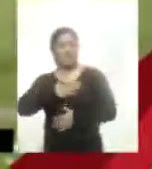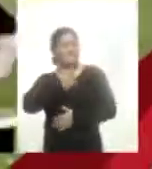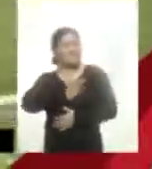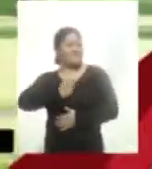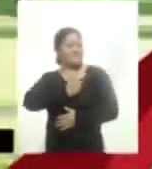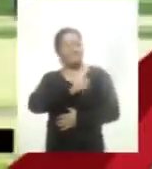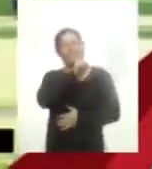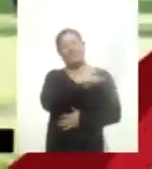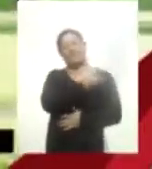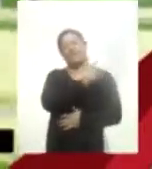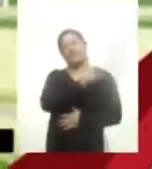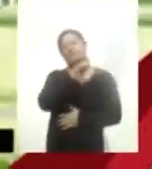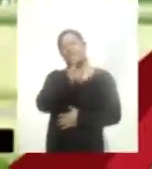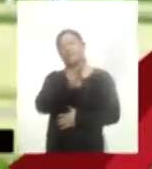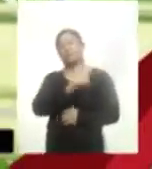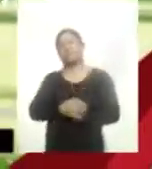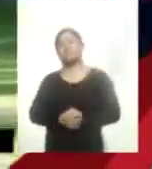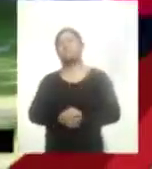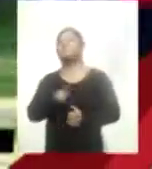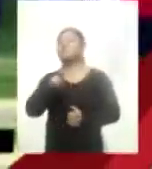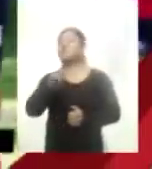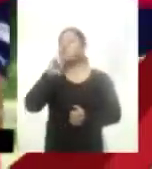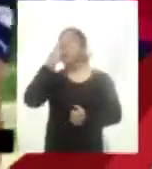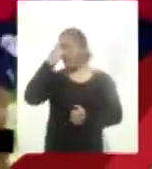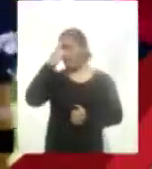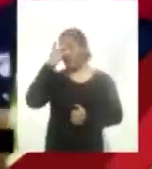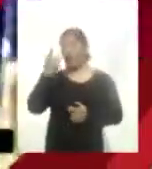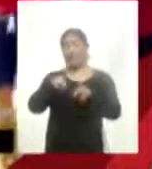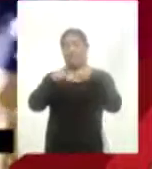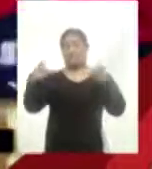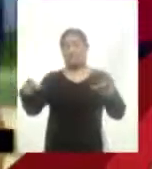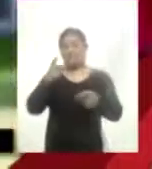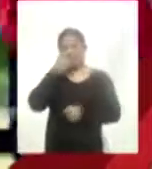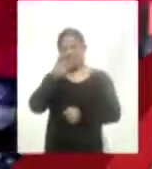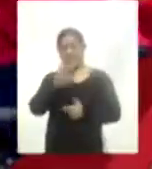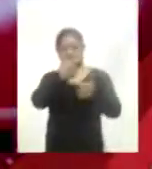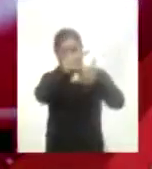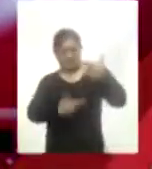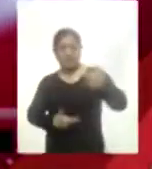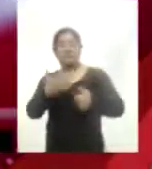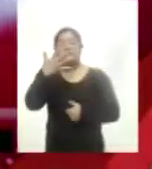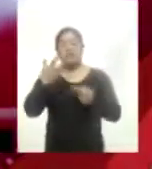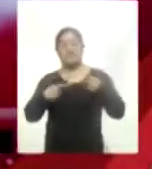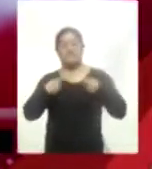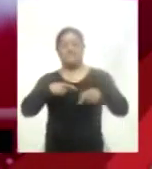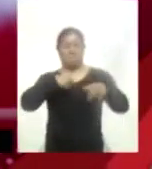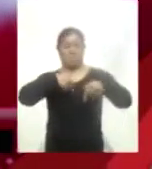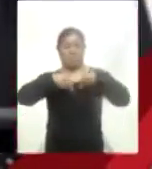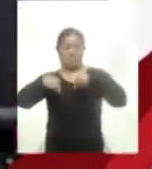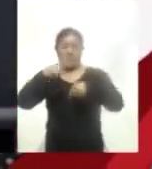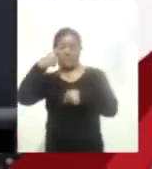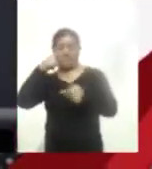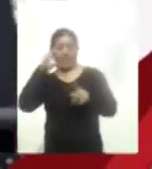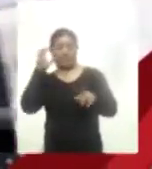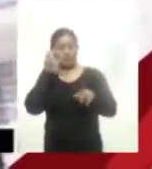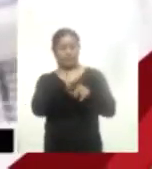André Villas Boas. Cabe recordar que el diario Lequip reveló una lista de cinco jugadores para llegar al equipo galo